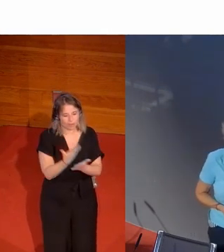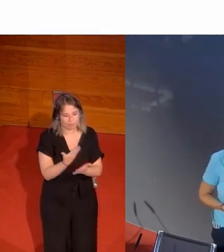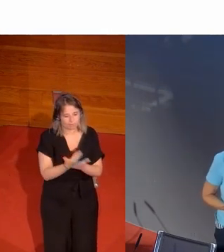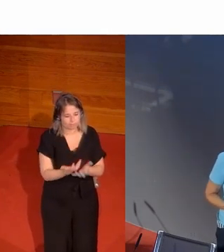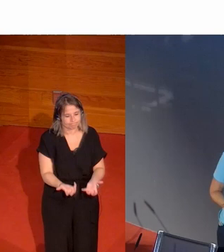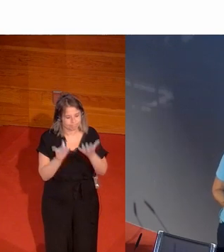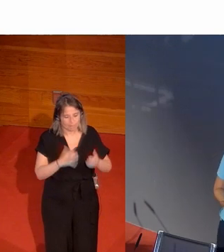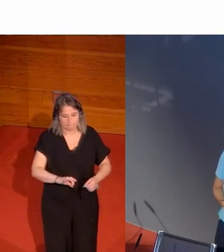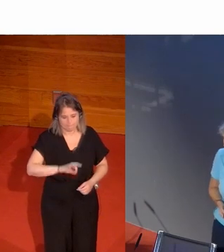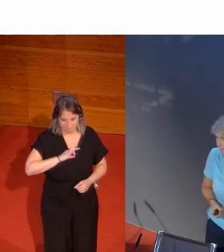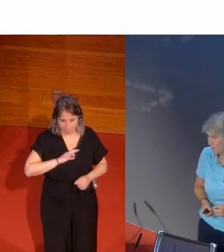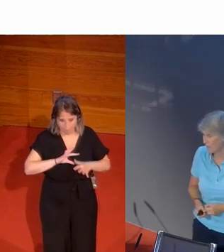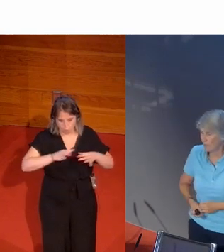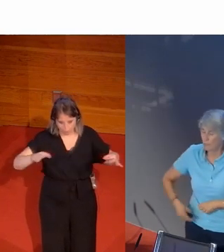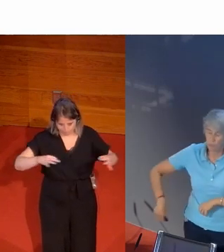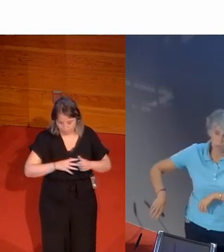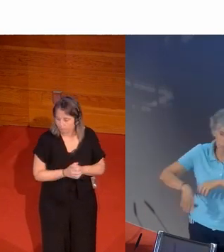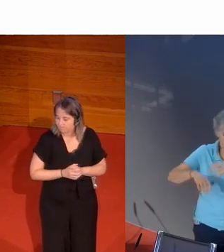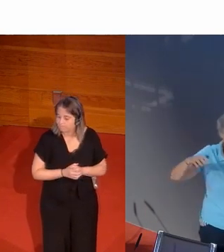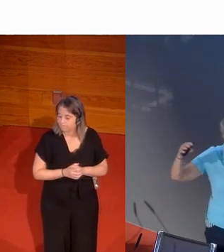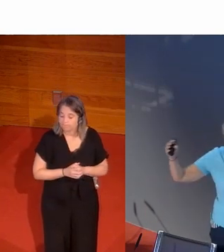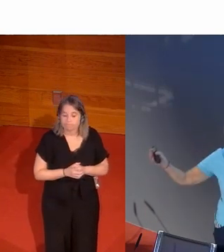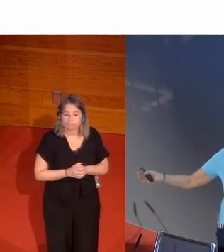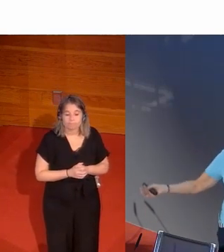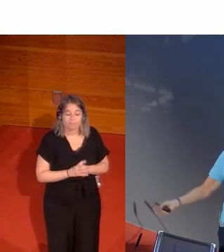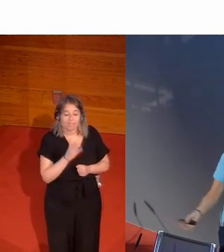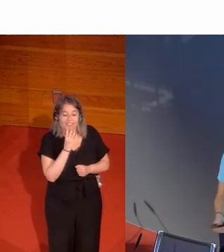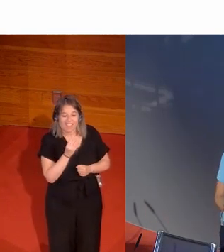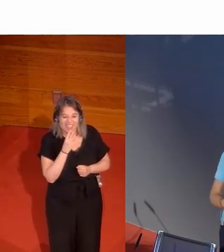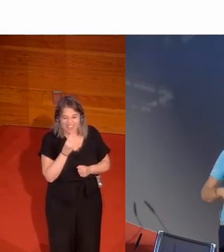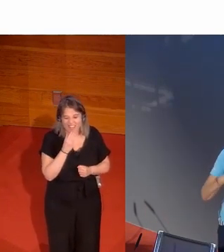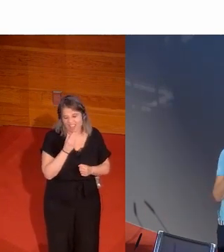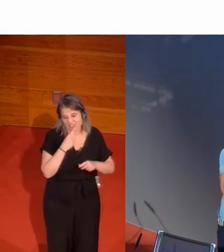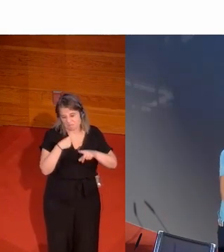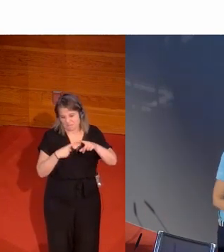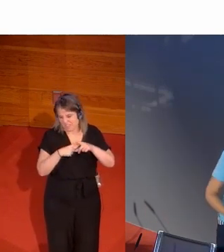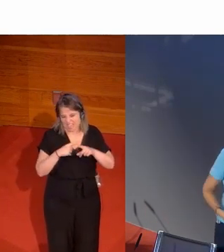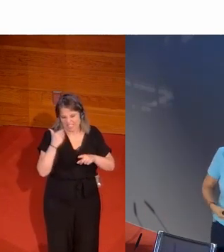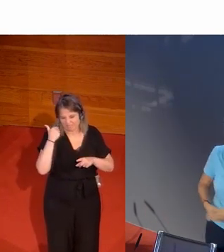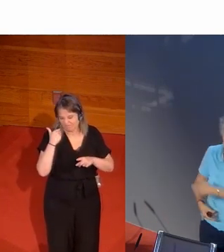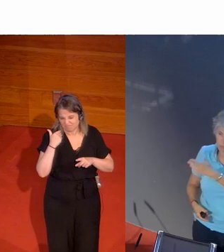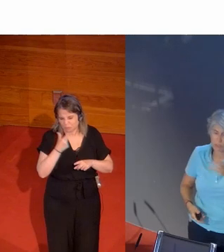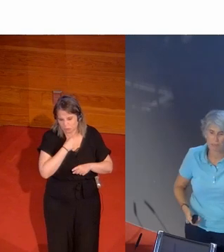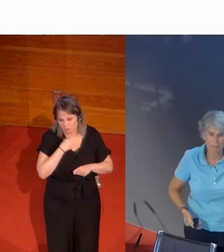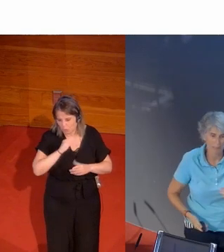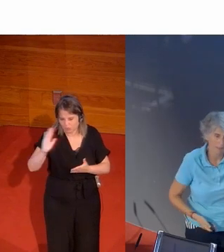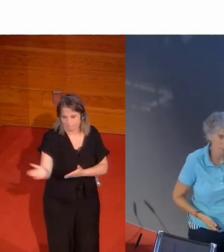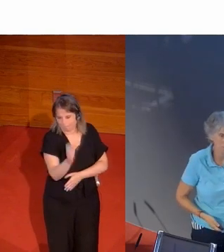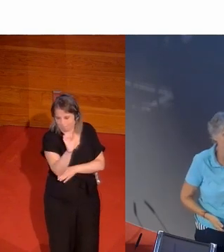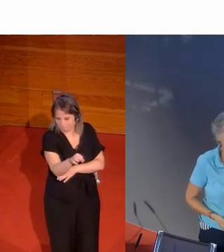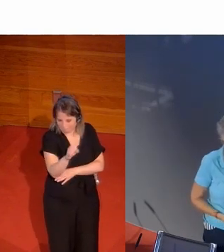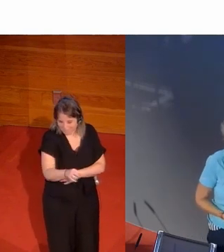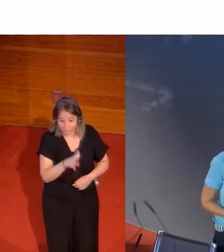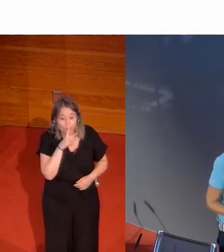históricamente que gana una medalla olímpica. Como la Edad Media es una edad muy triste, muy sucia, yo paso de contarla porque ya os podéis imaginar